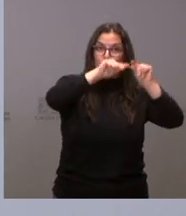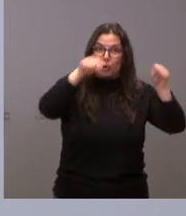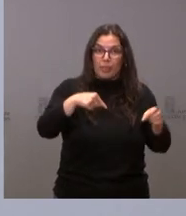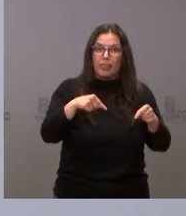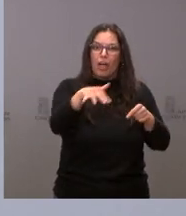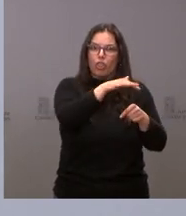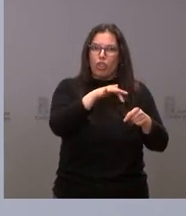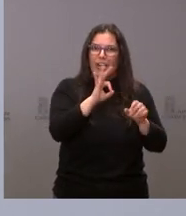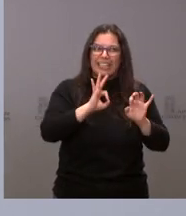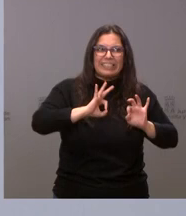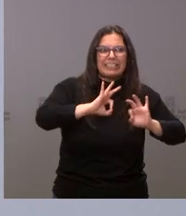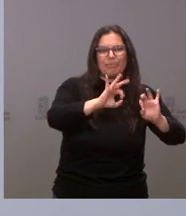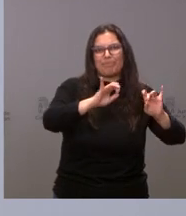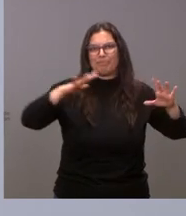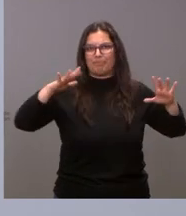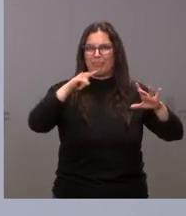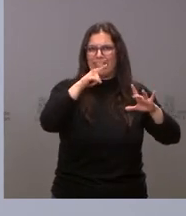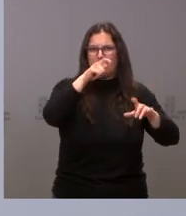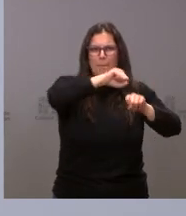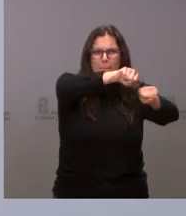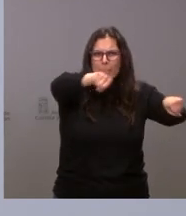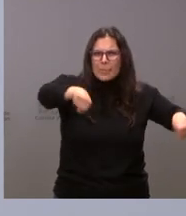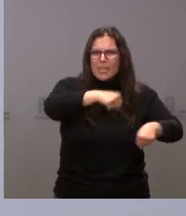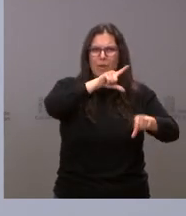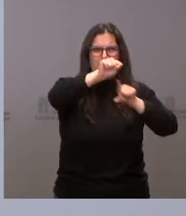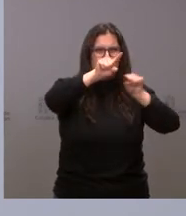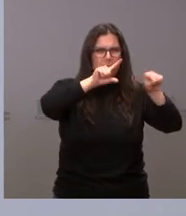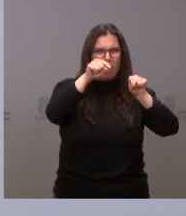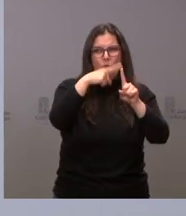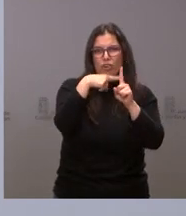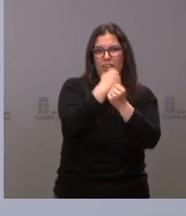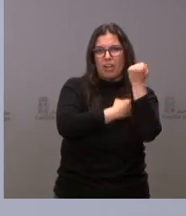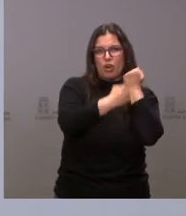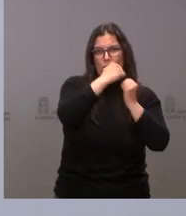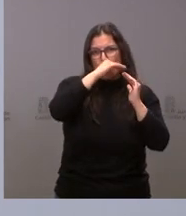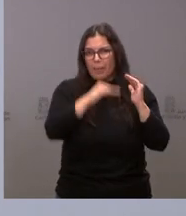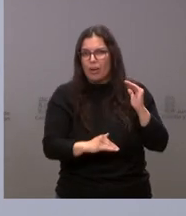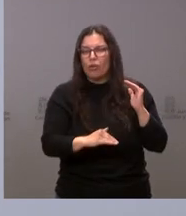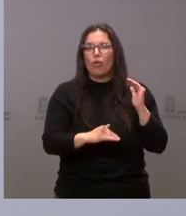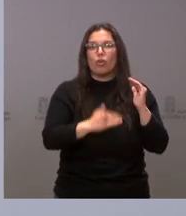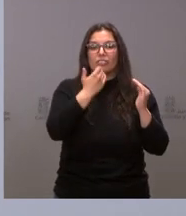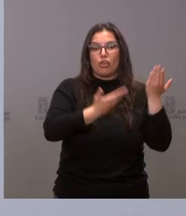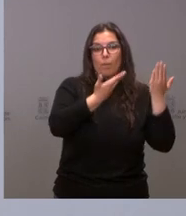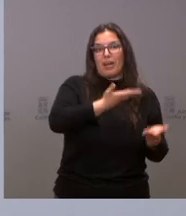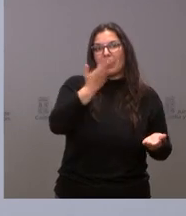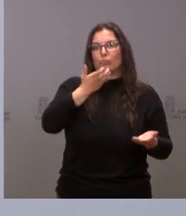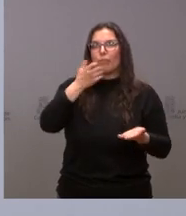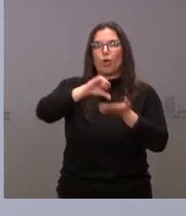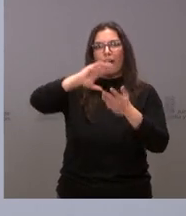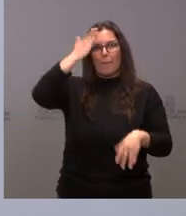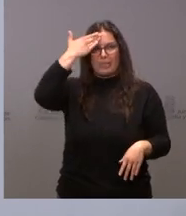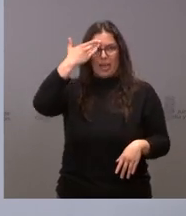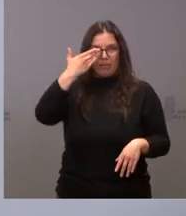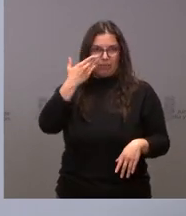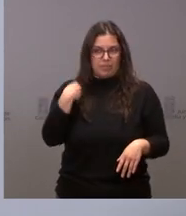especialmente donde la despoblación o el nivel económico es inferior que respecto de las capitales de